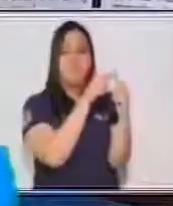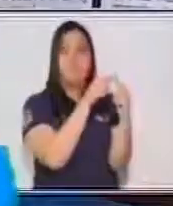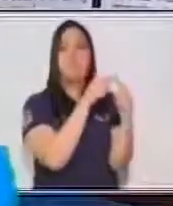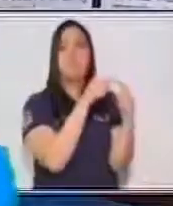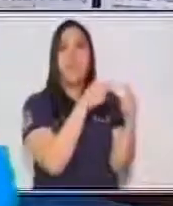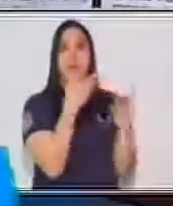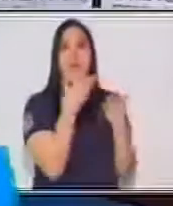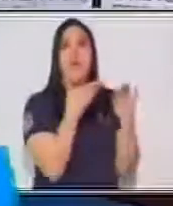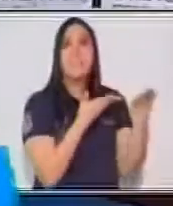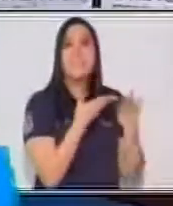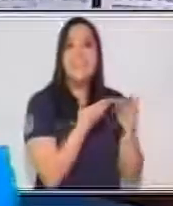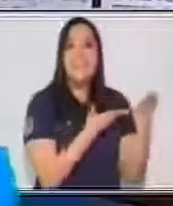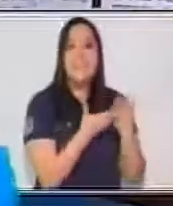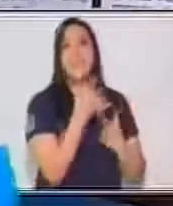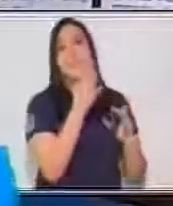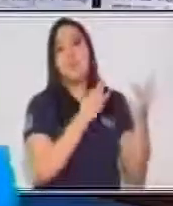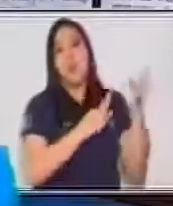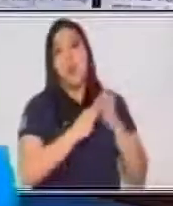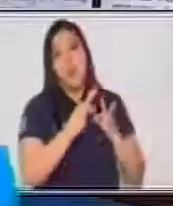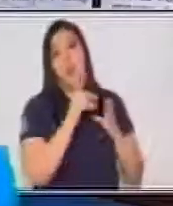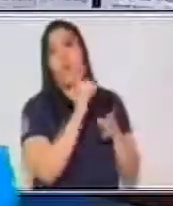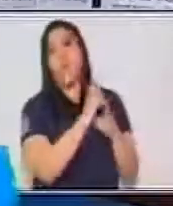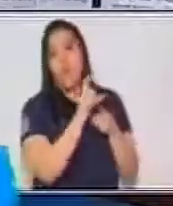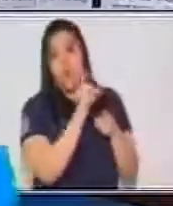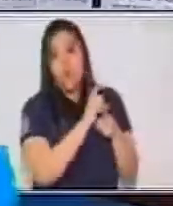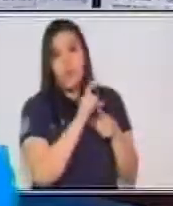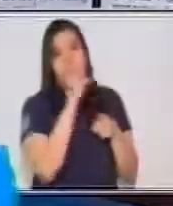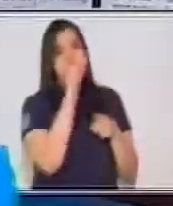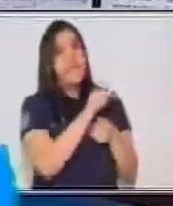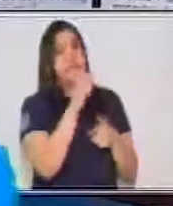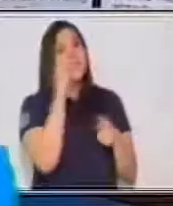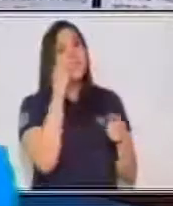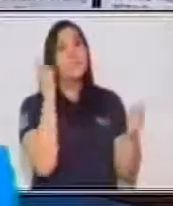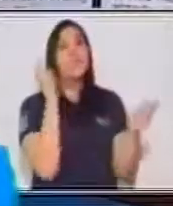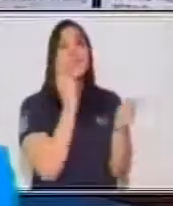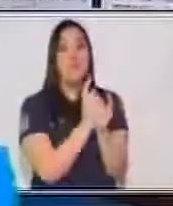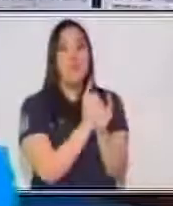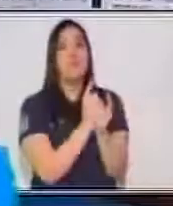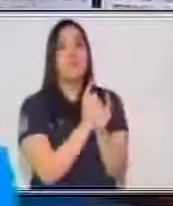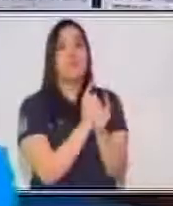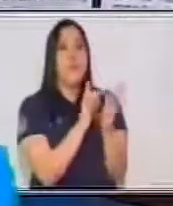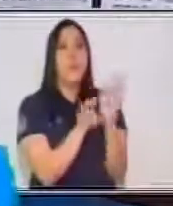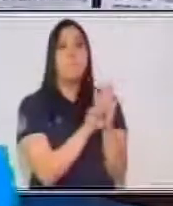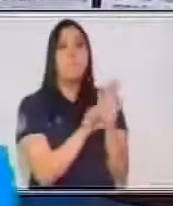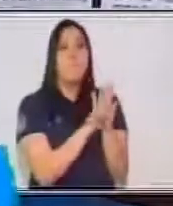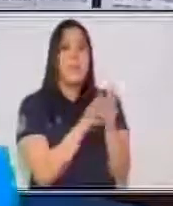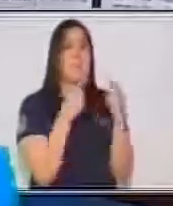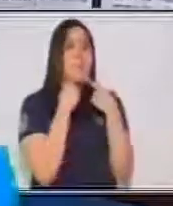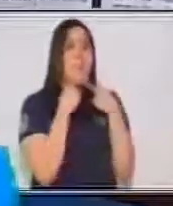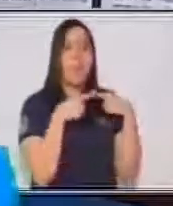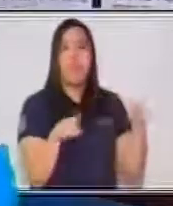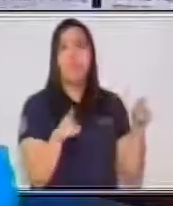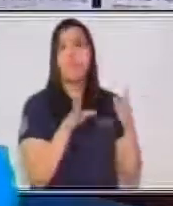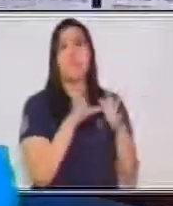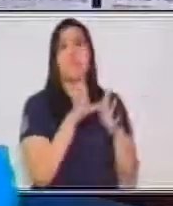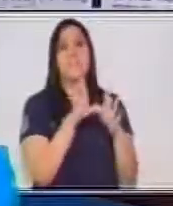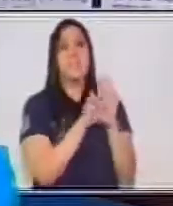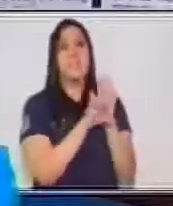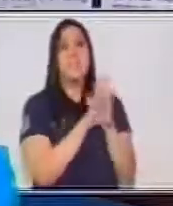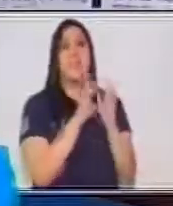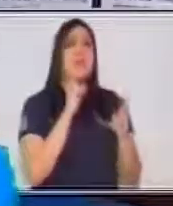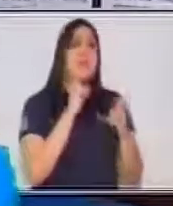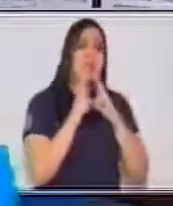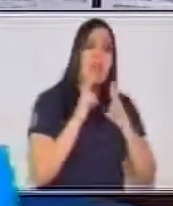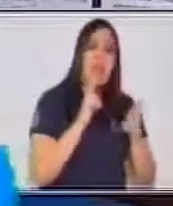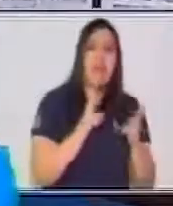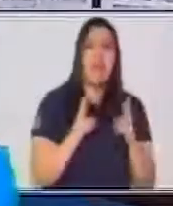o de algún producto. Esto, pues, lo encontramos en algún comercio que nos quiera dar a conocer su servicio